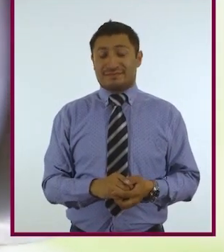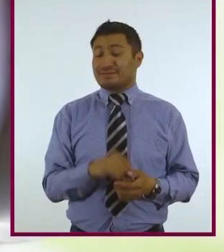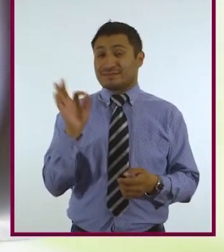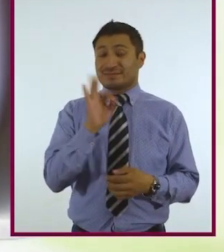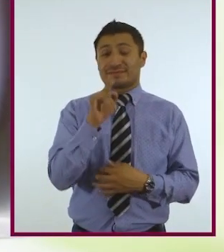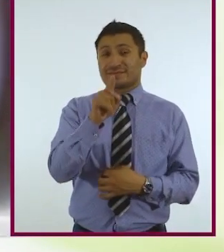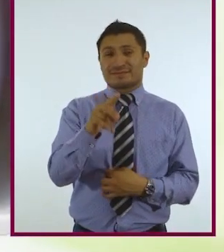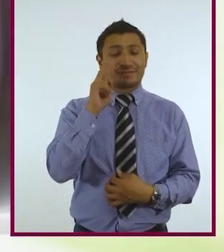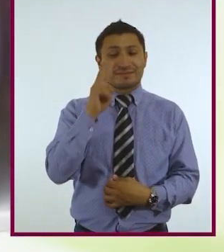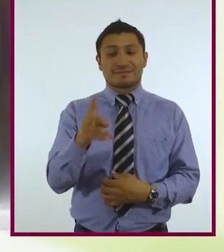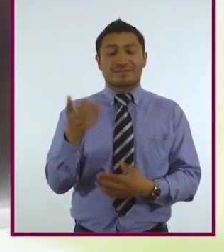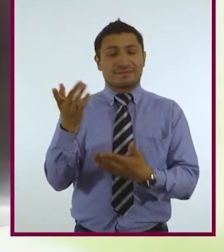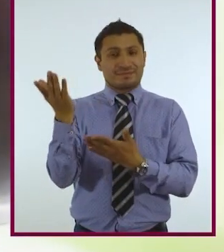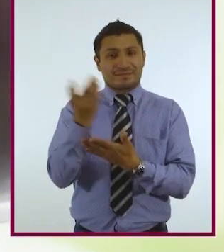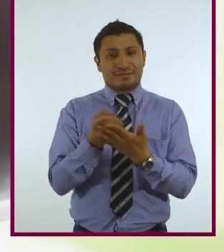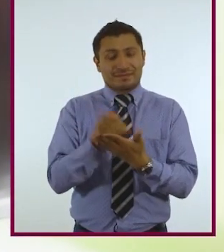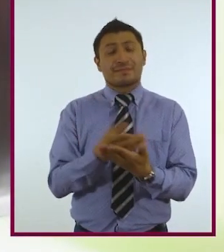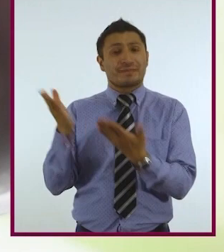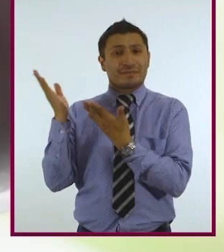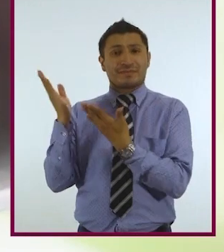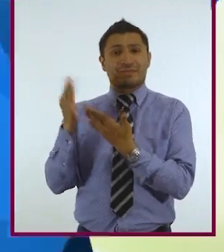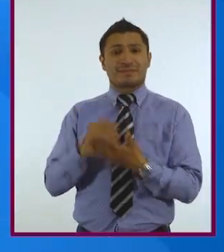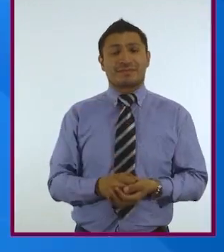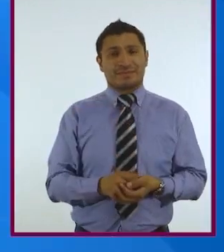¿Alguna vez has visto este tipo de binoculares?